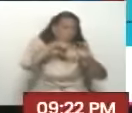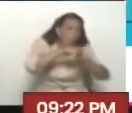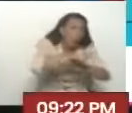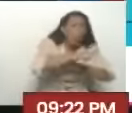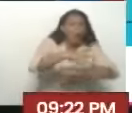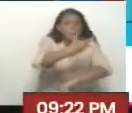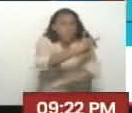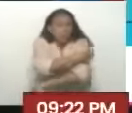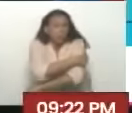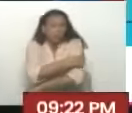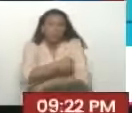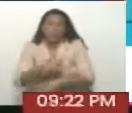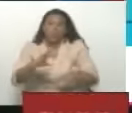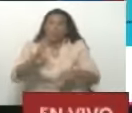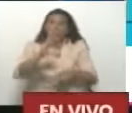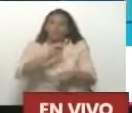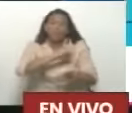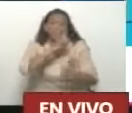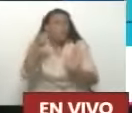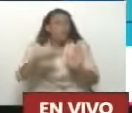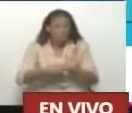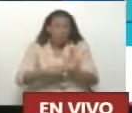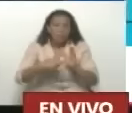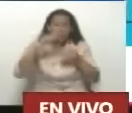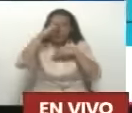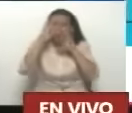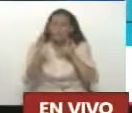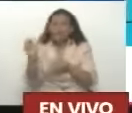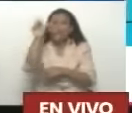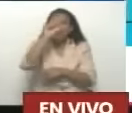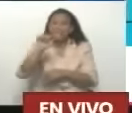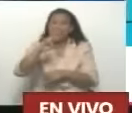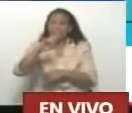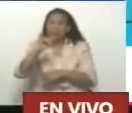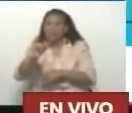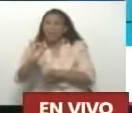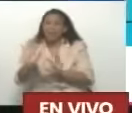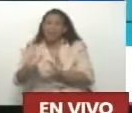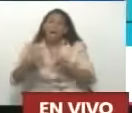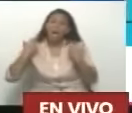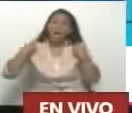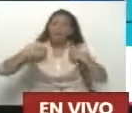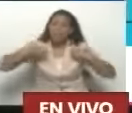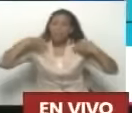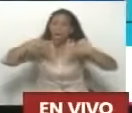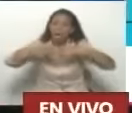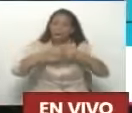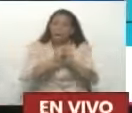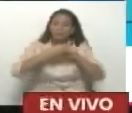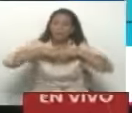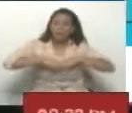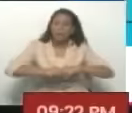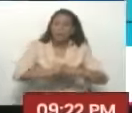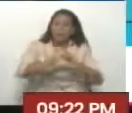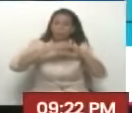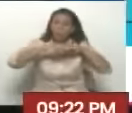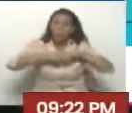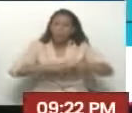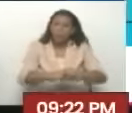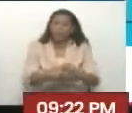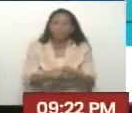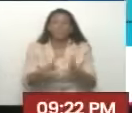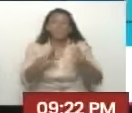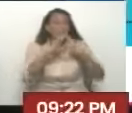vacunación, es un CDI bien completo con su SRI para nuestros adultos mayores y terapias complementarias. Y todo se dejó al